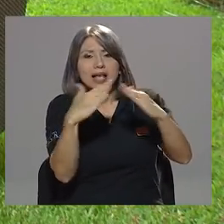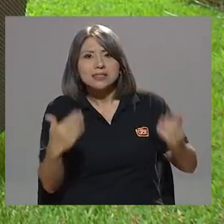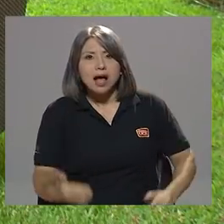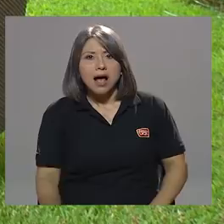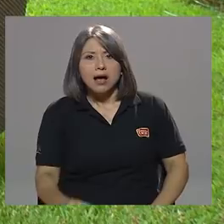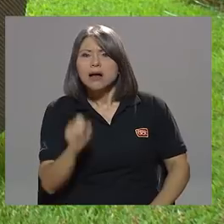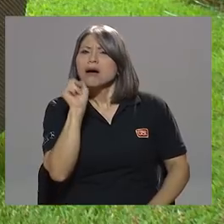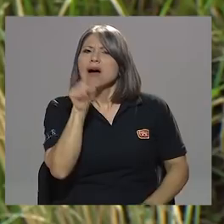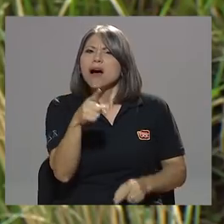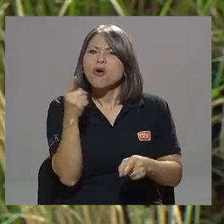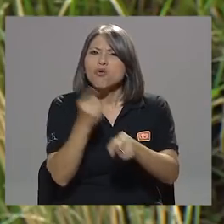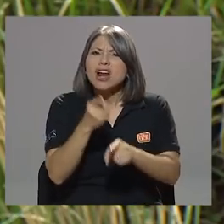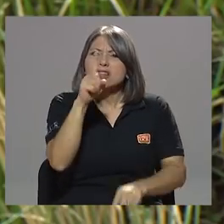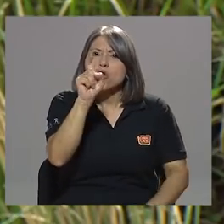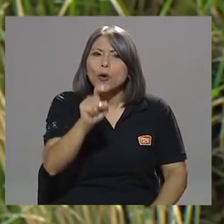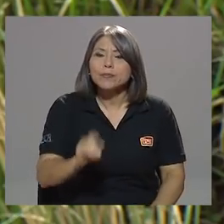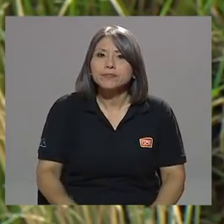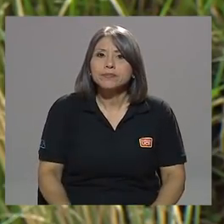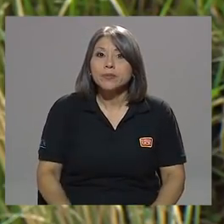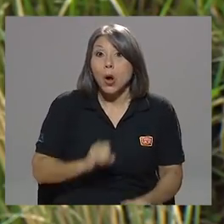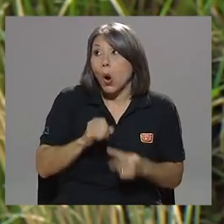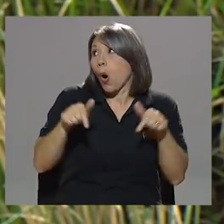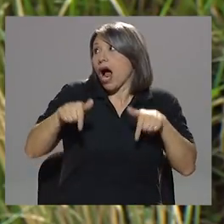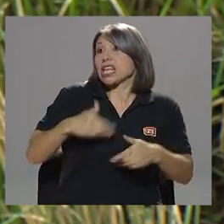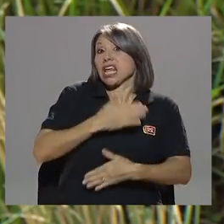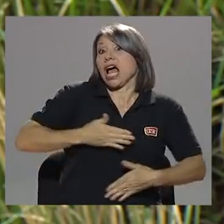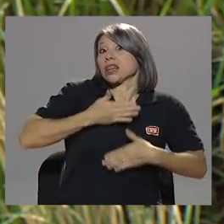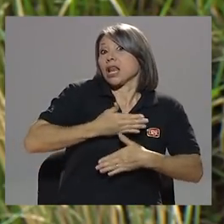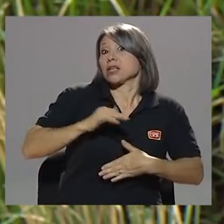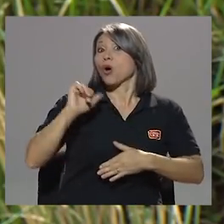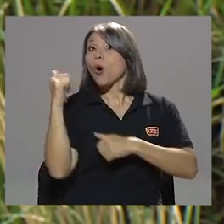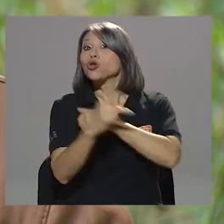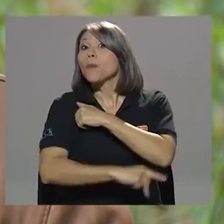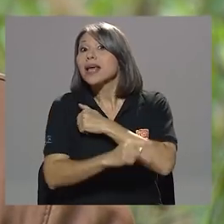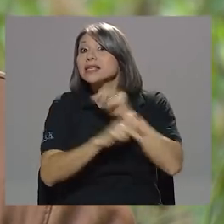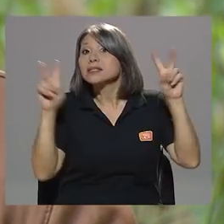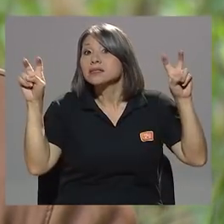¿Eso es correcto? ¿O es que resulta que aquí en Atenas es otro país?